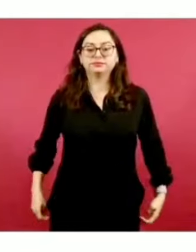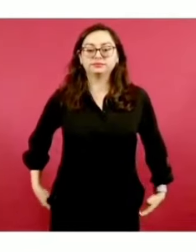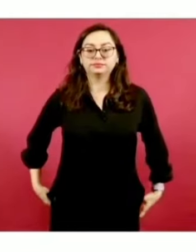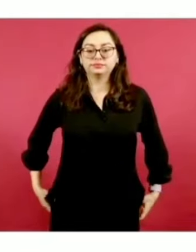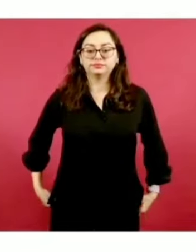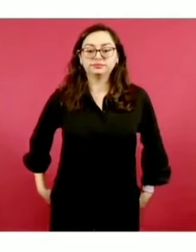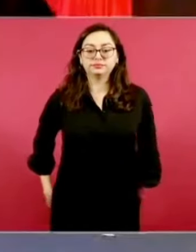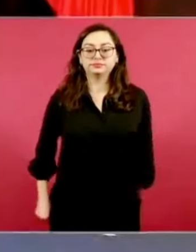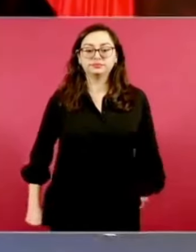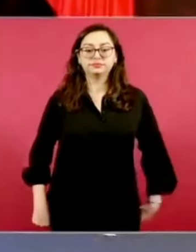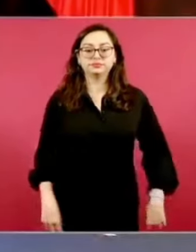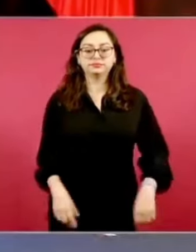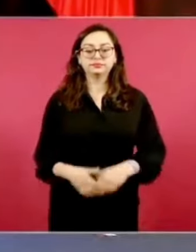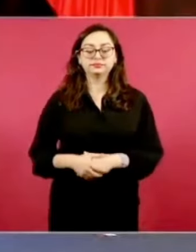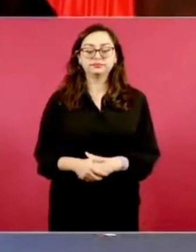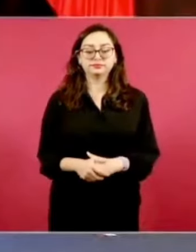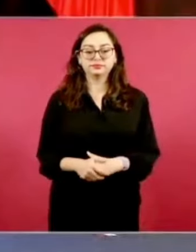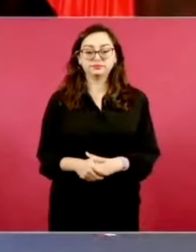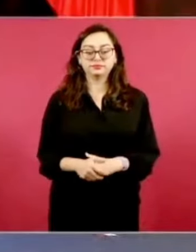Miren esto,